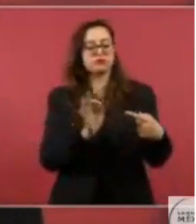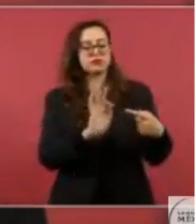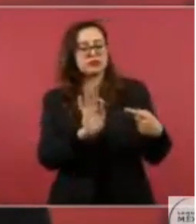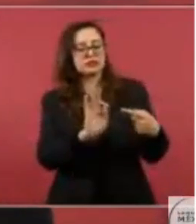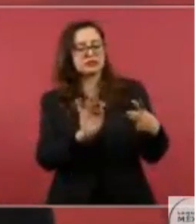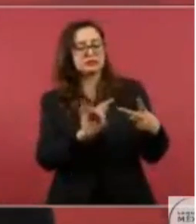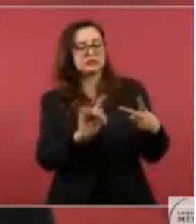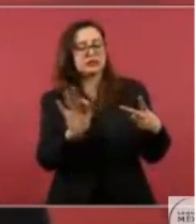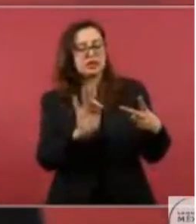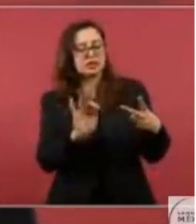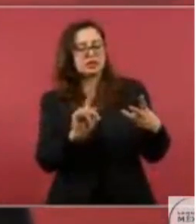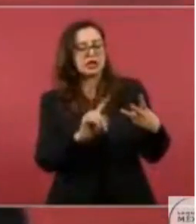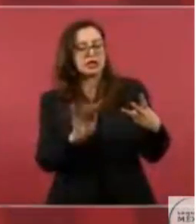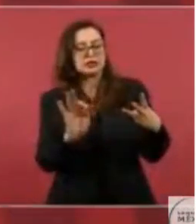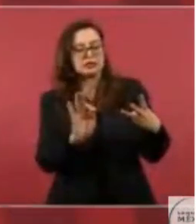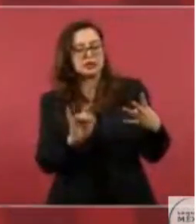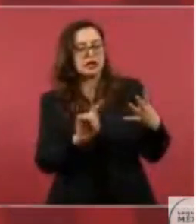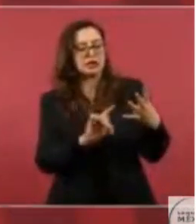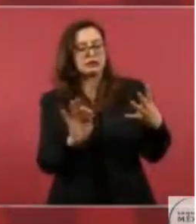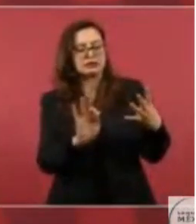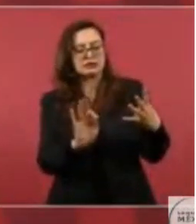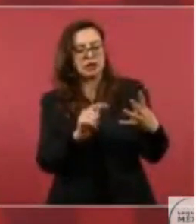aunque eso va a corresponder a la autoridad,